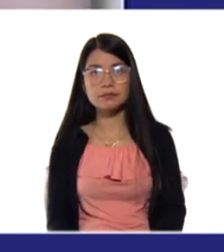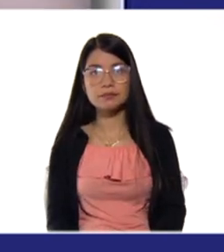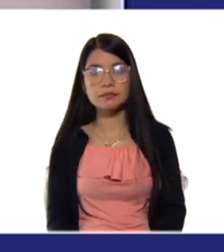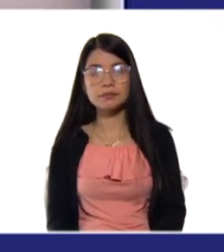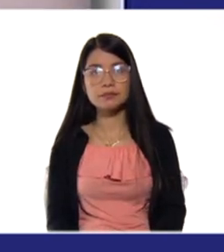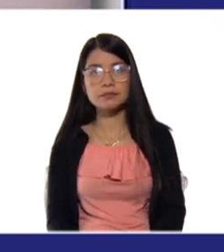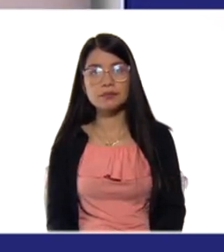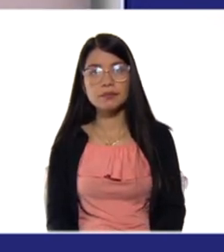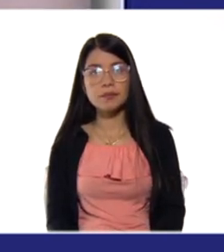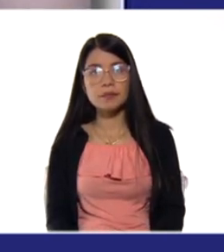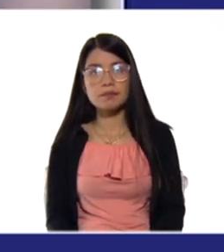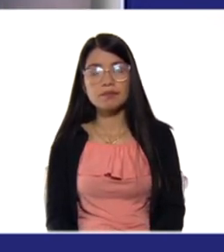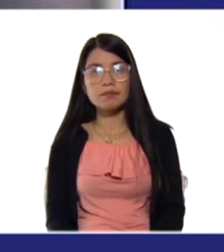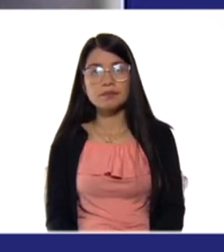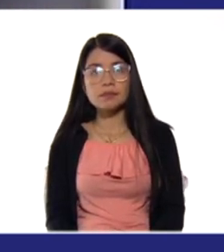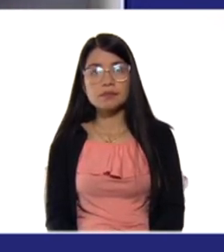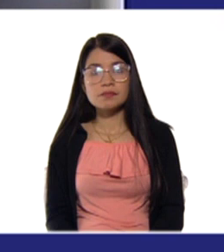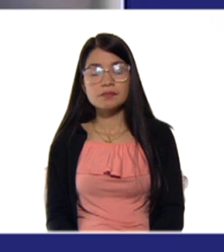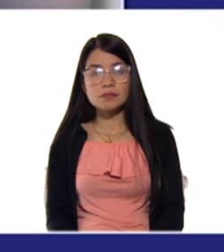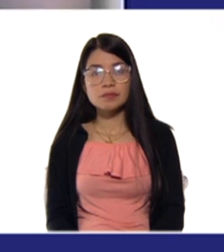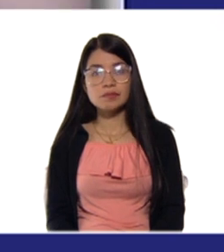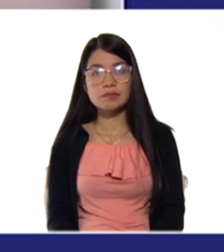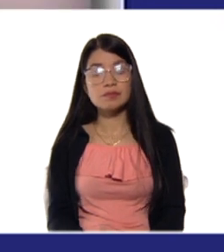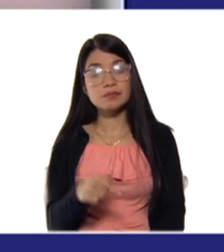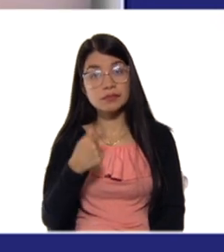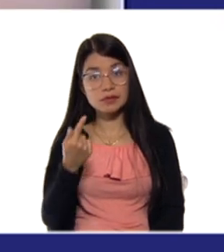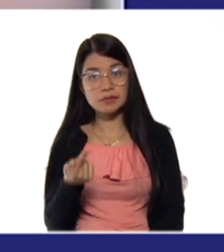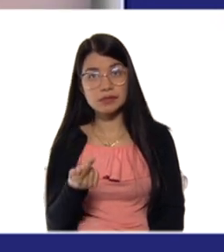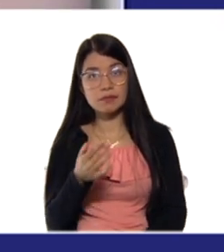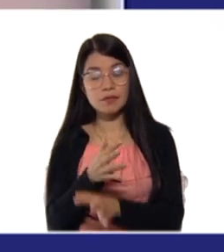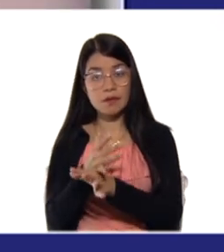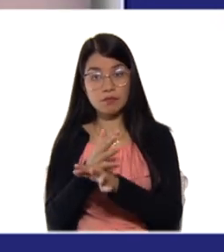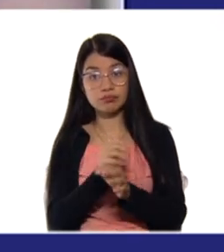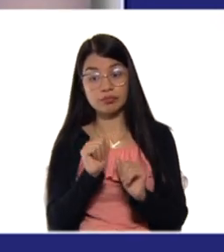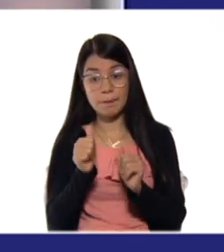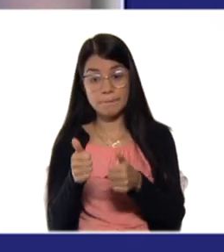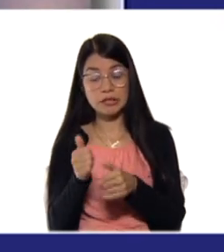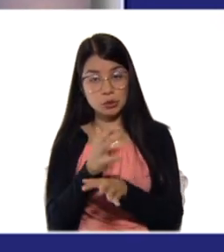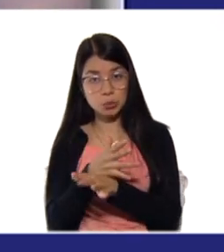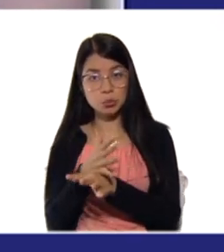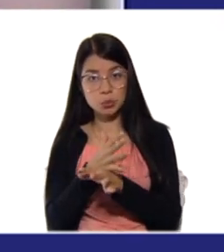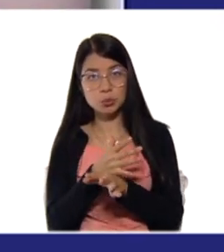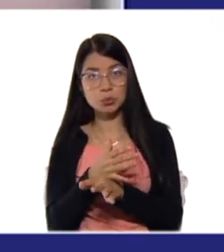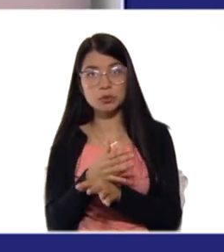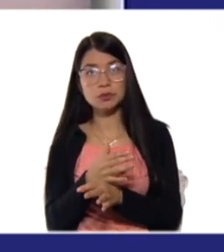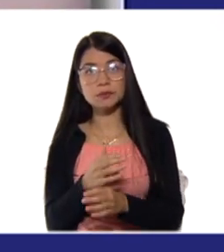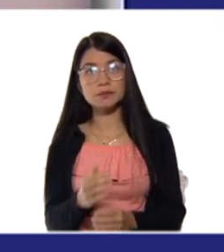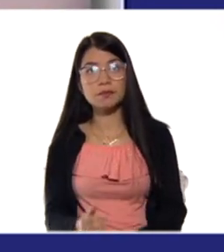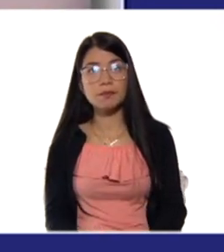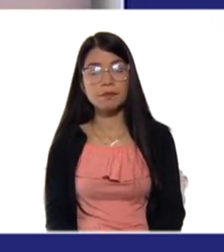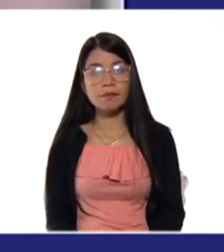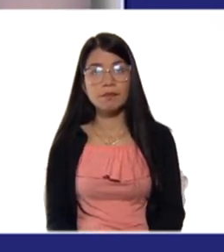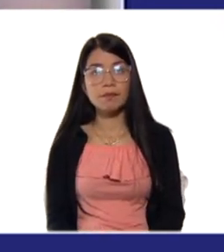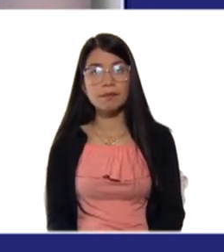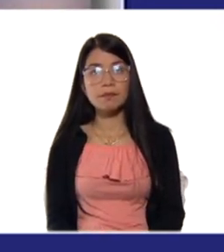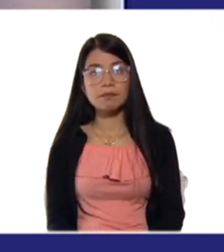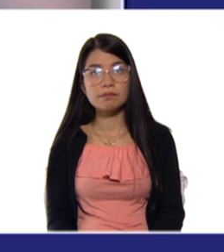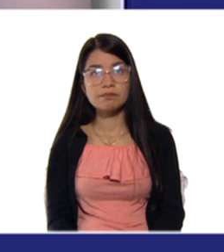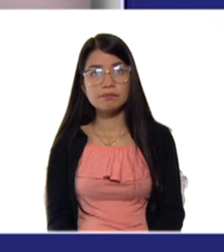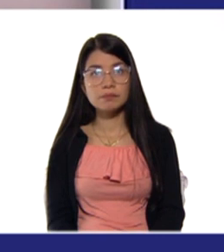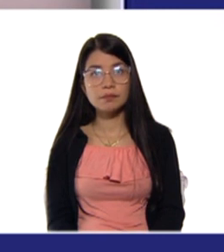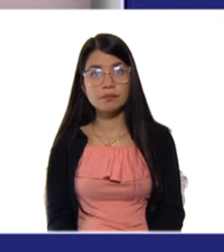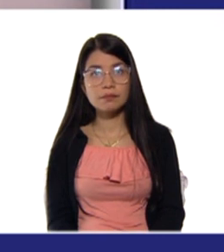Una vez que comienza el juego, ese jugador irá